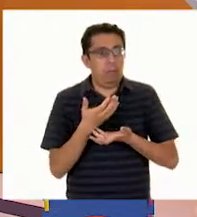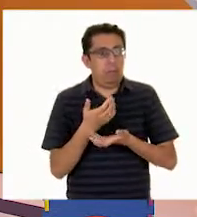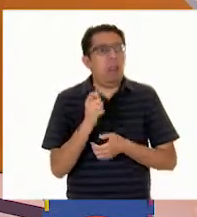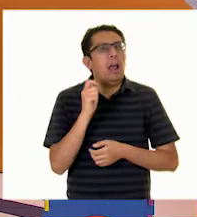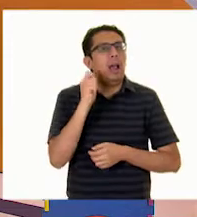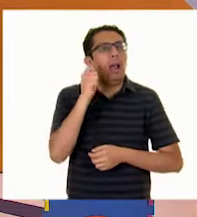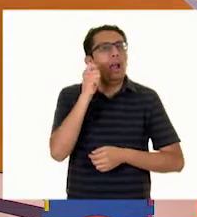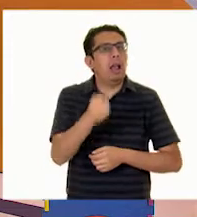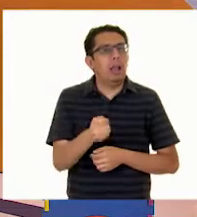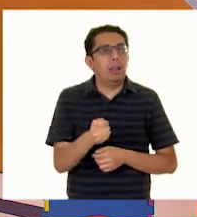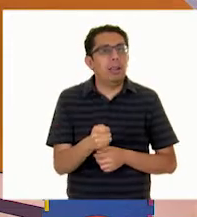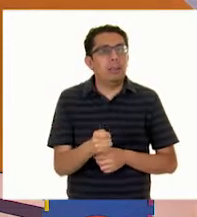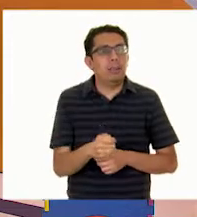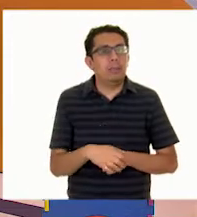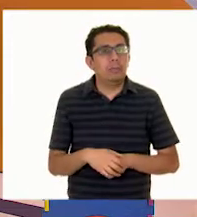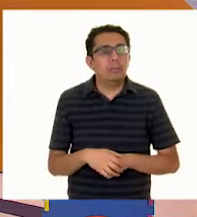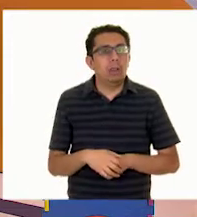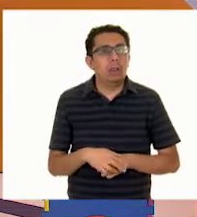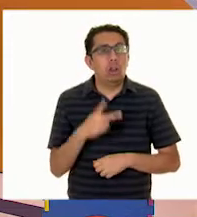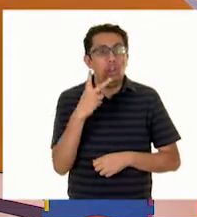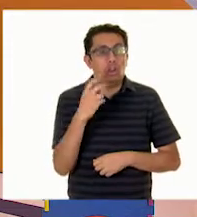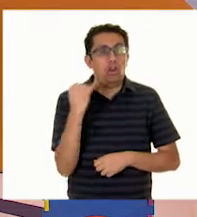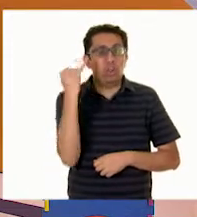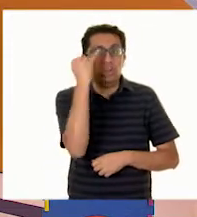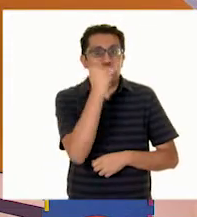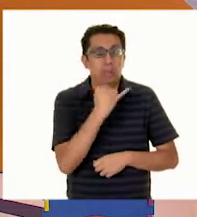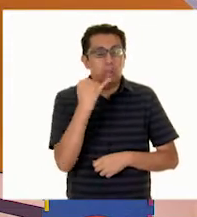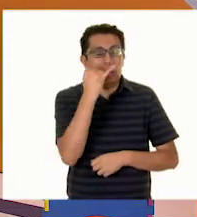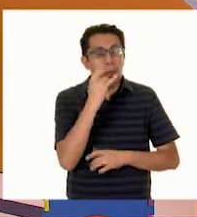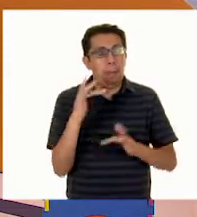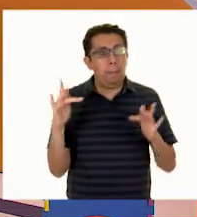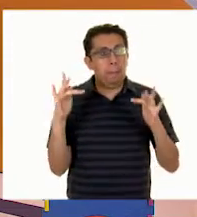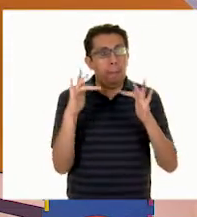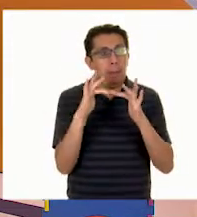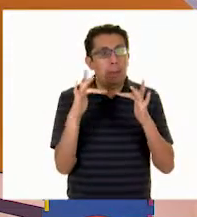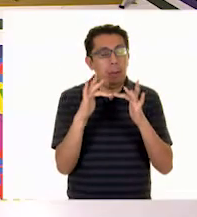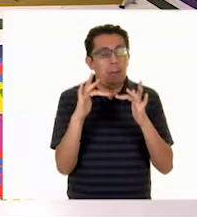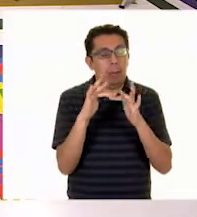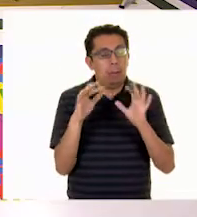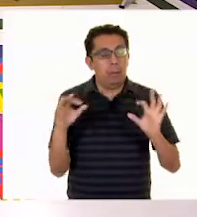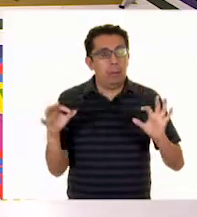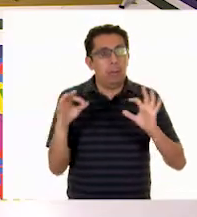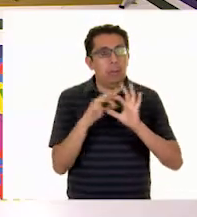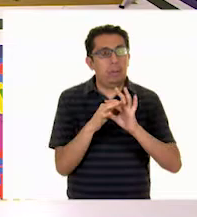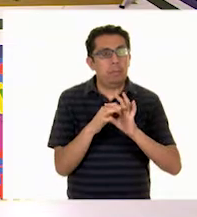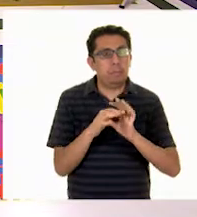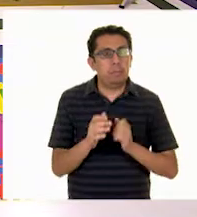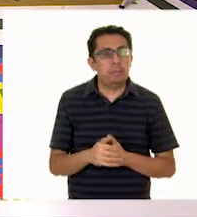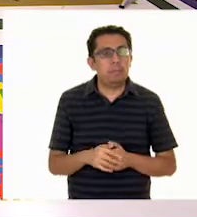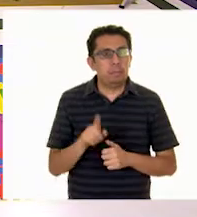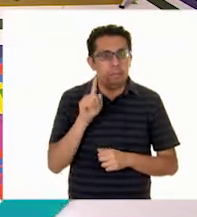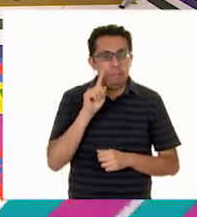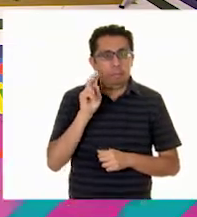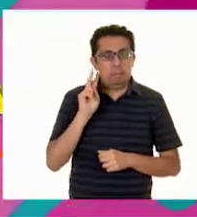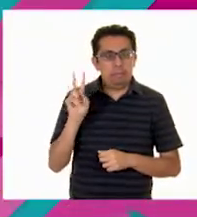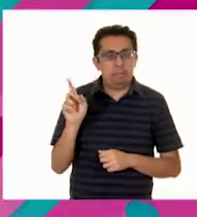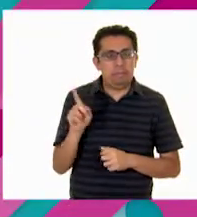El Encuentro de Dos Lenguas. ¿Quieres verla? Se trata de Nakawe. ¡Vamos!